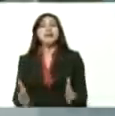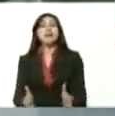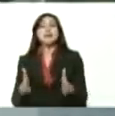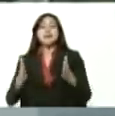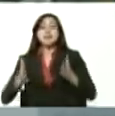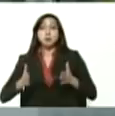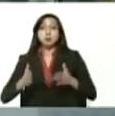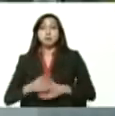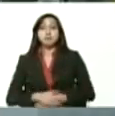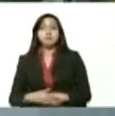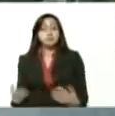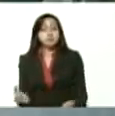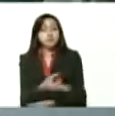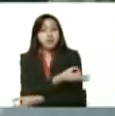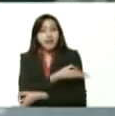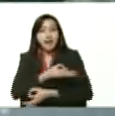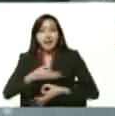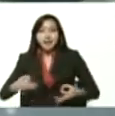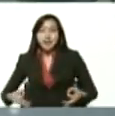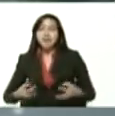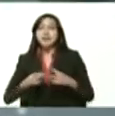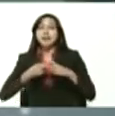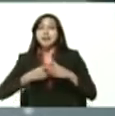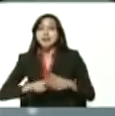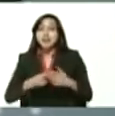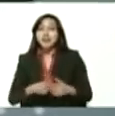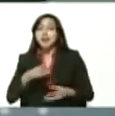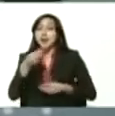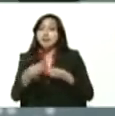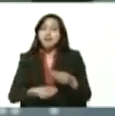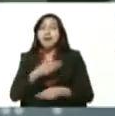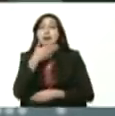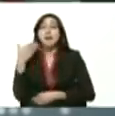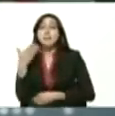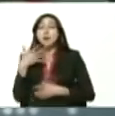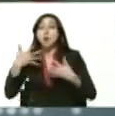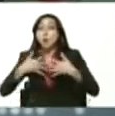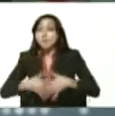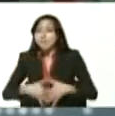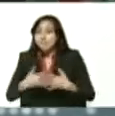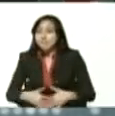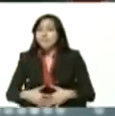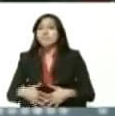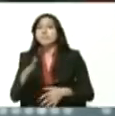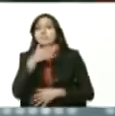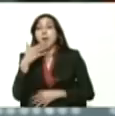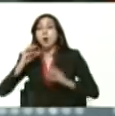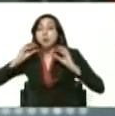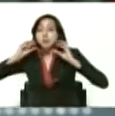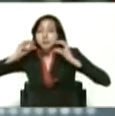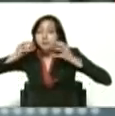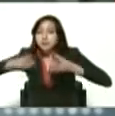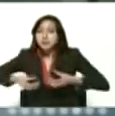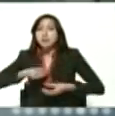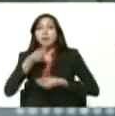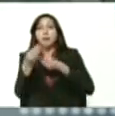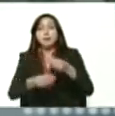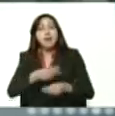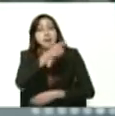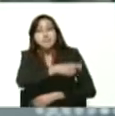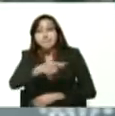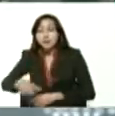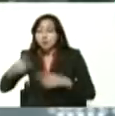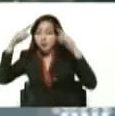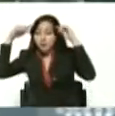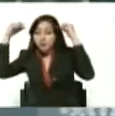calidad técnica con las mejores maquinarias con el mejor maíz con los mejores trabajadores